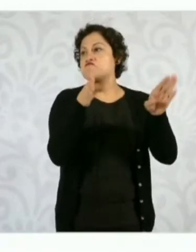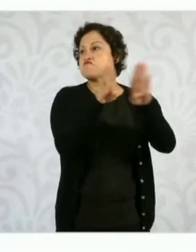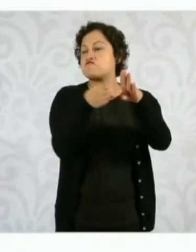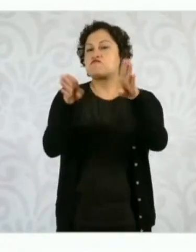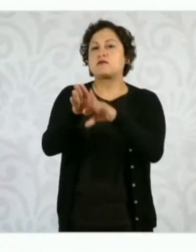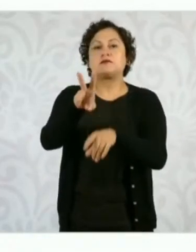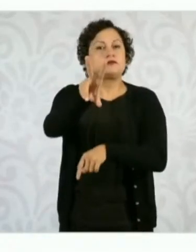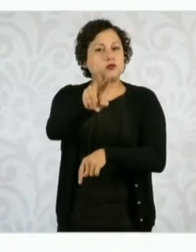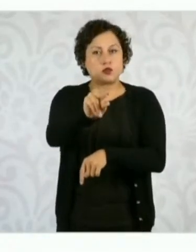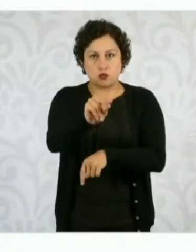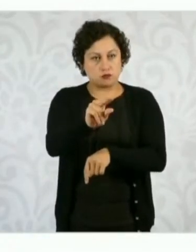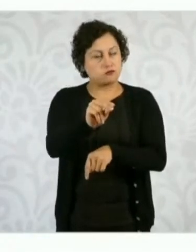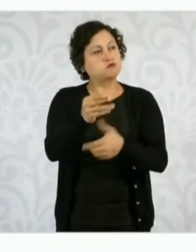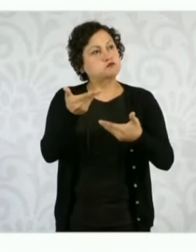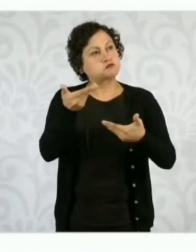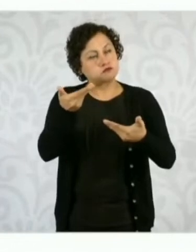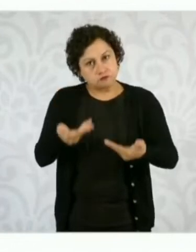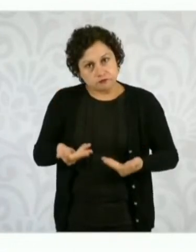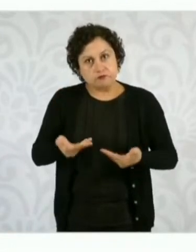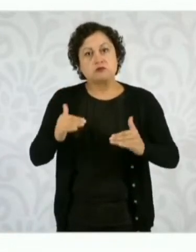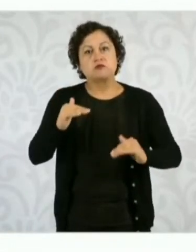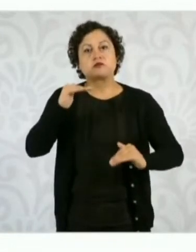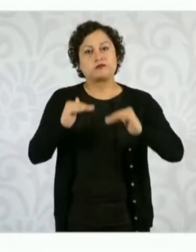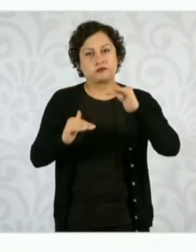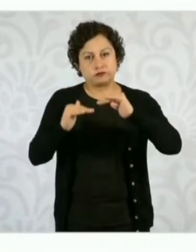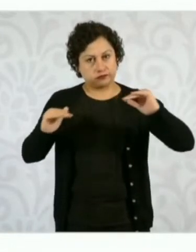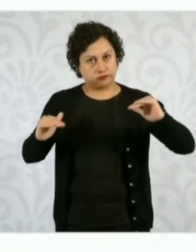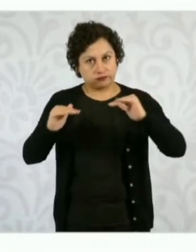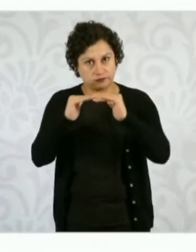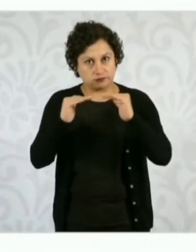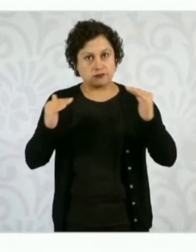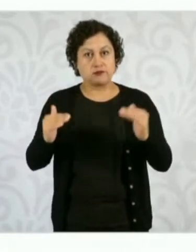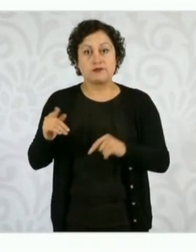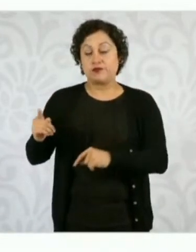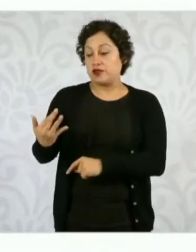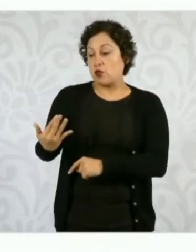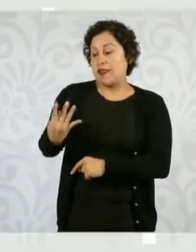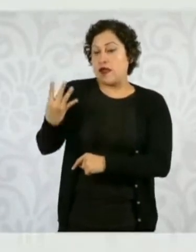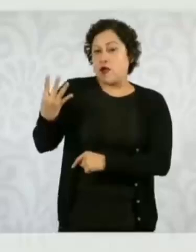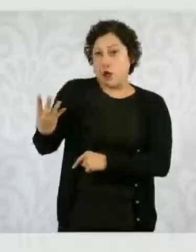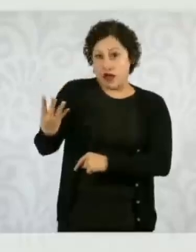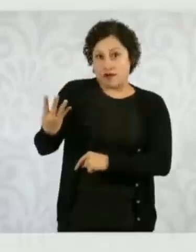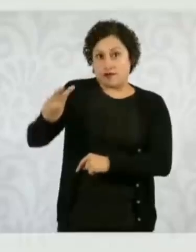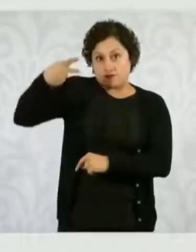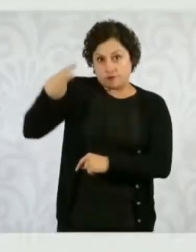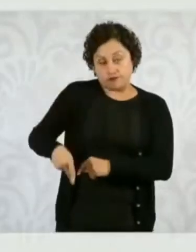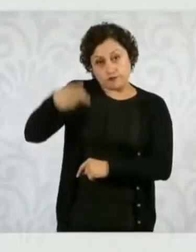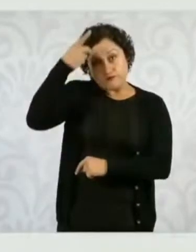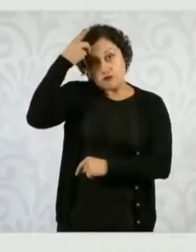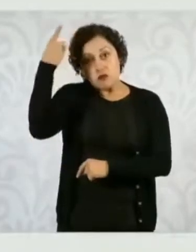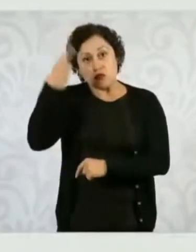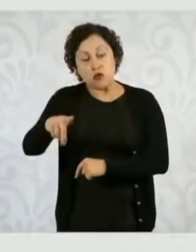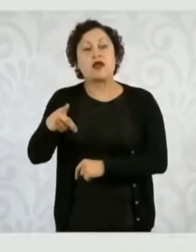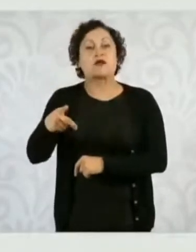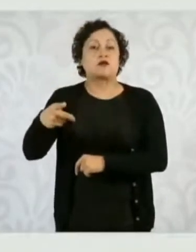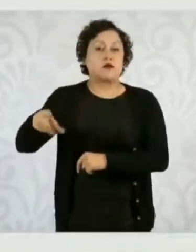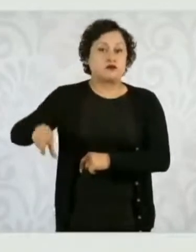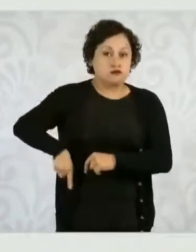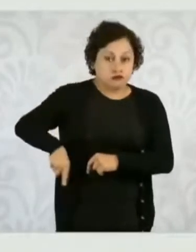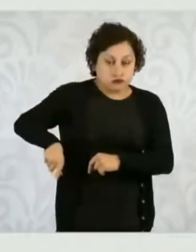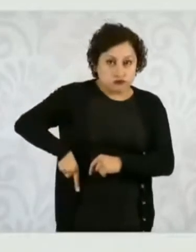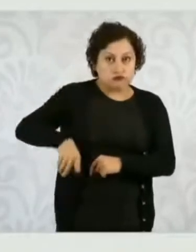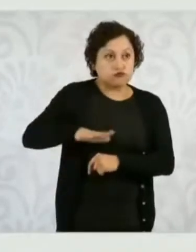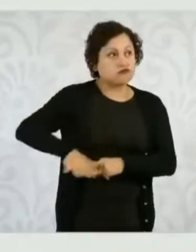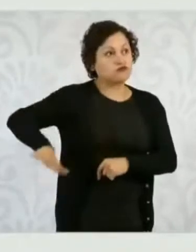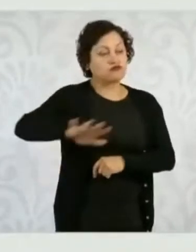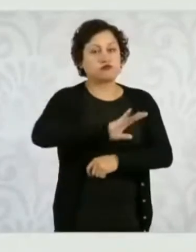la estamos motivando. El 54 por ciento va a ser suministrado por el Estado. Se fortalece la planeación del sector para garantizar el abasto